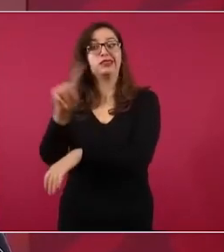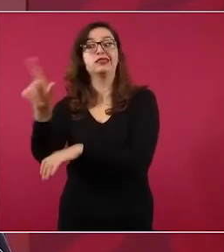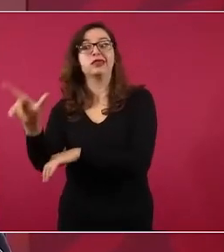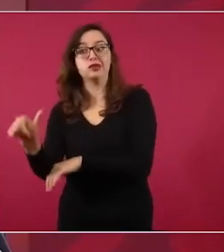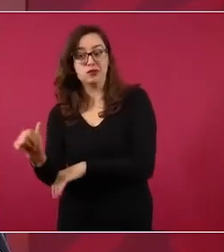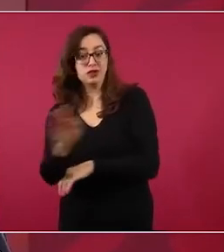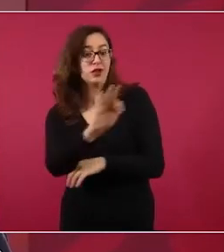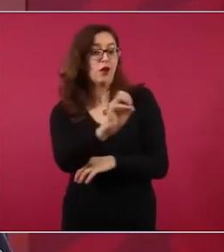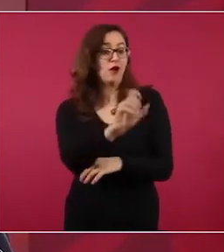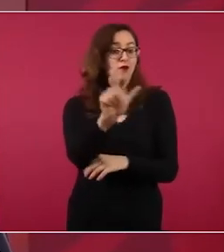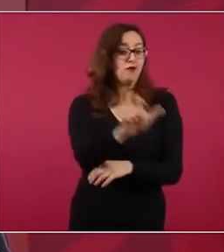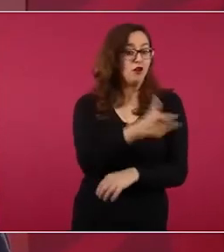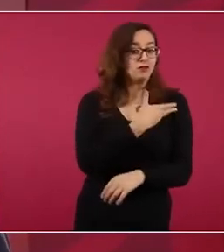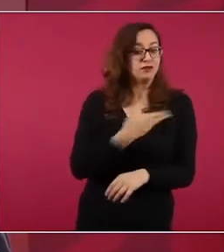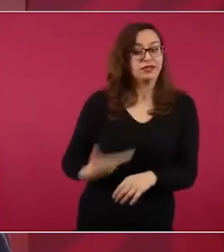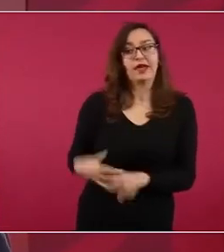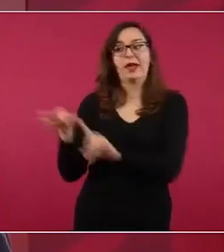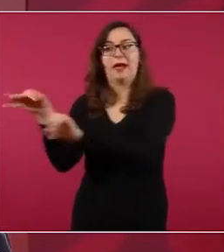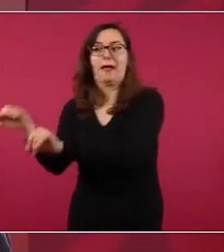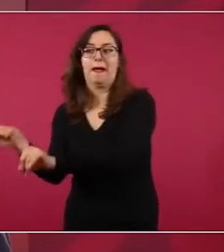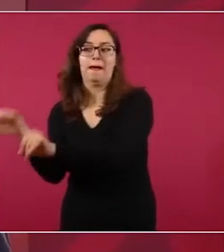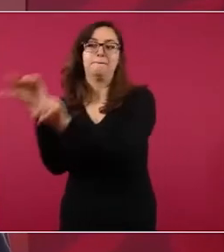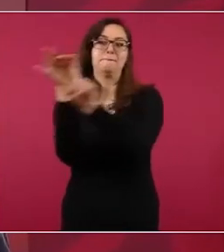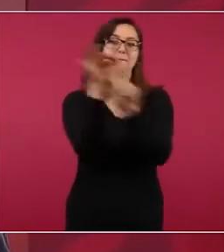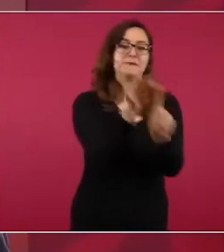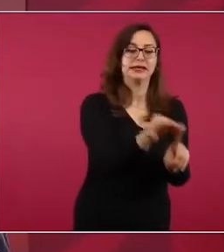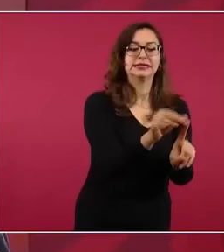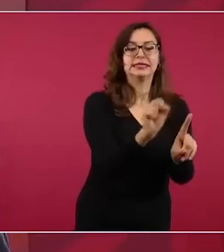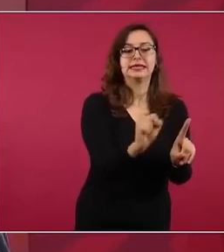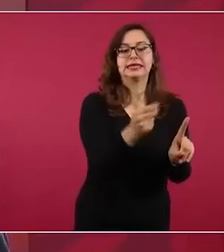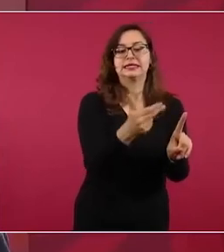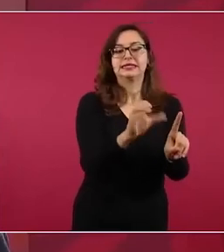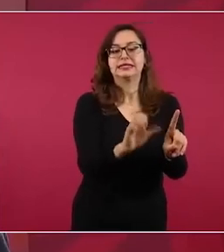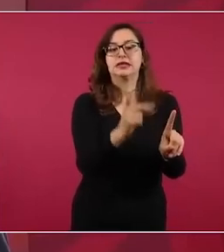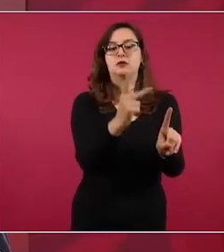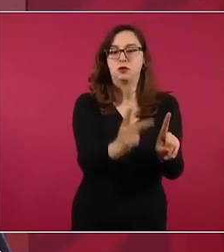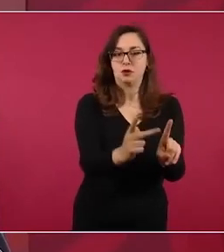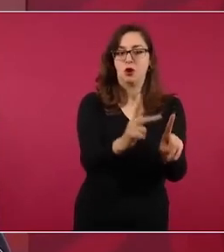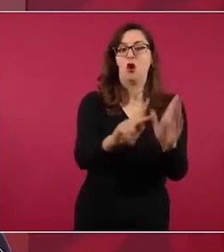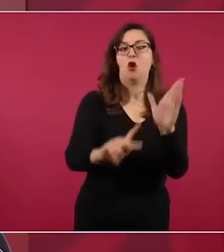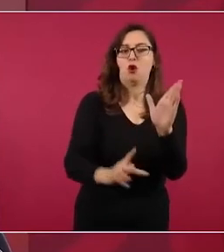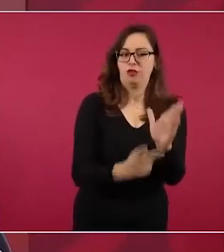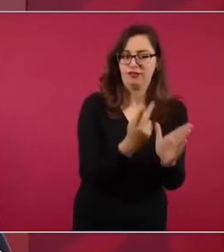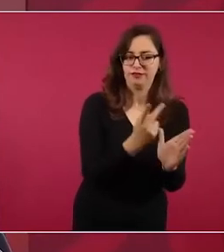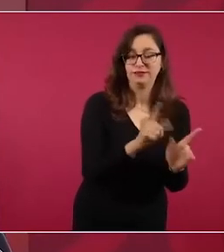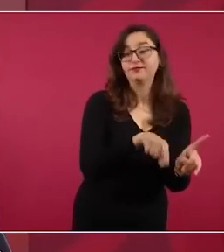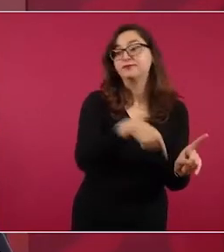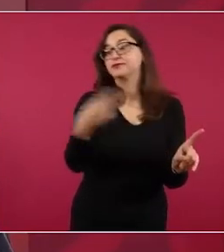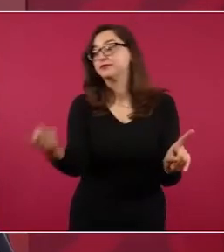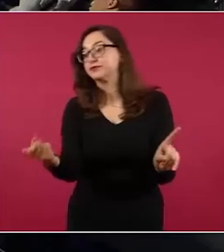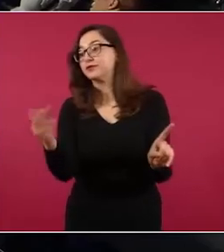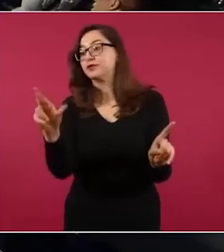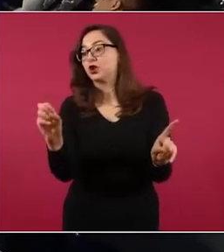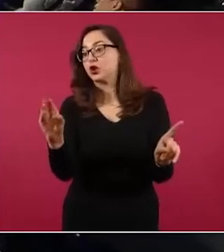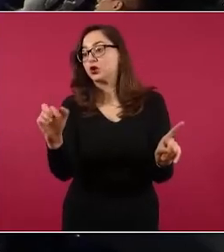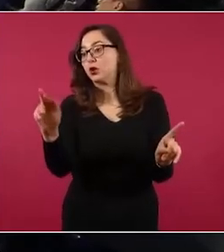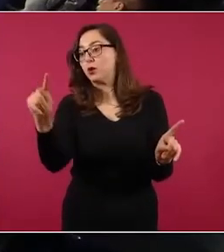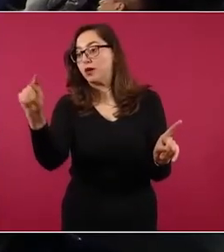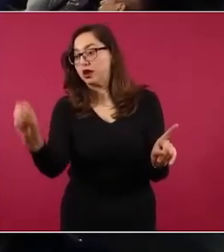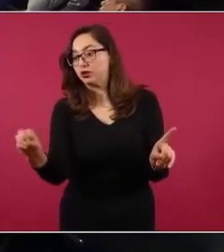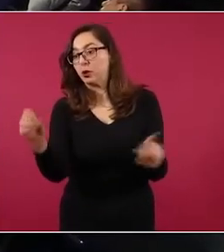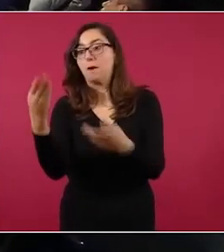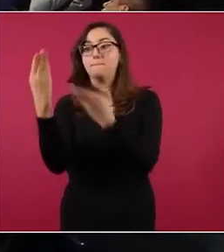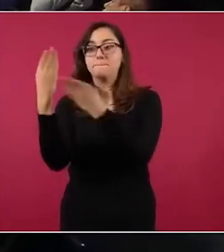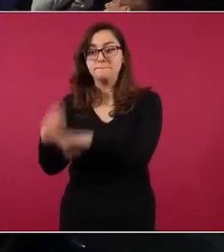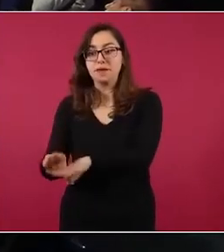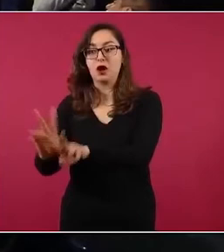Y luego, cuando Roberto Hernández vende, junto con otros socios